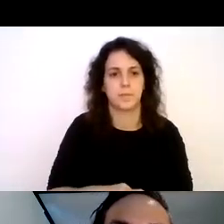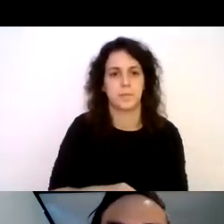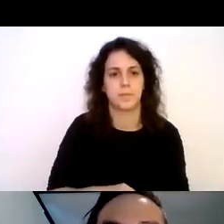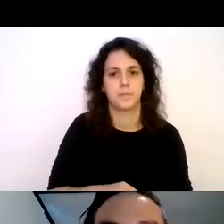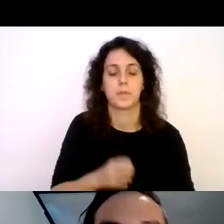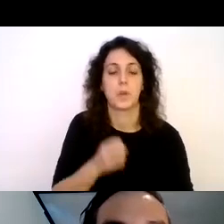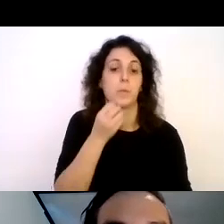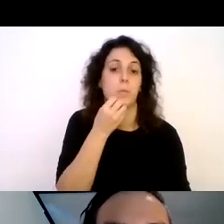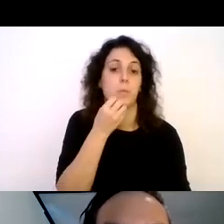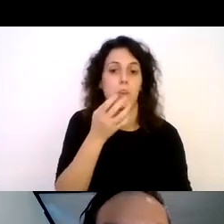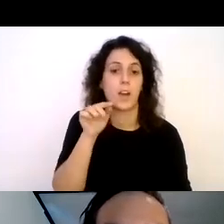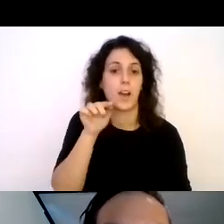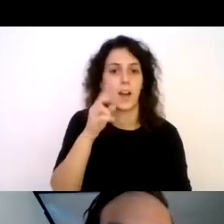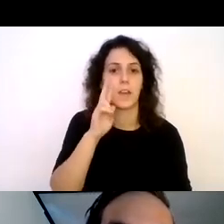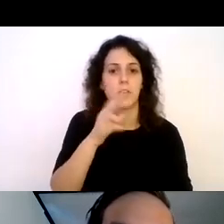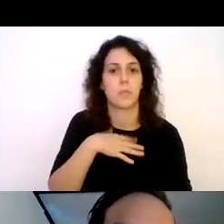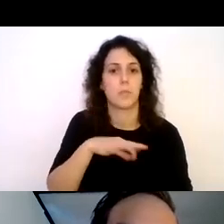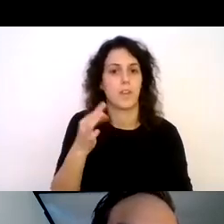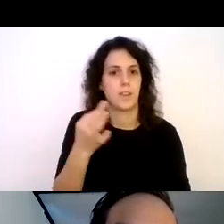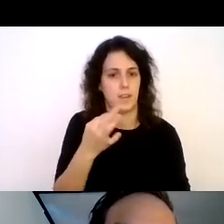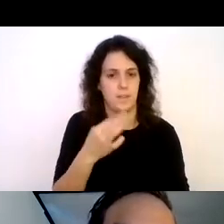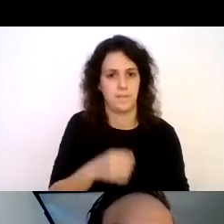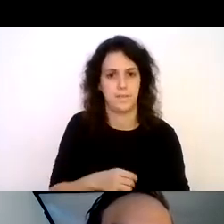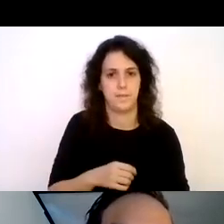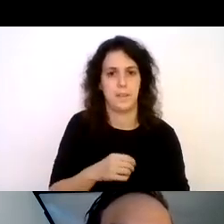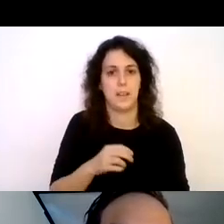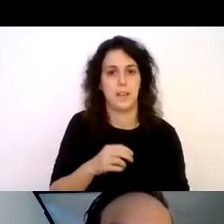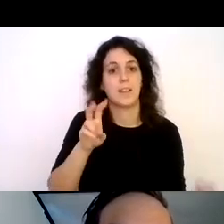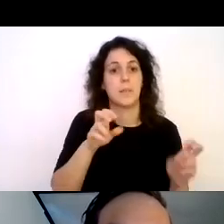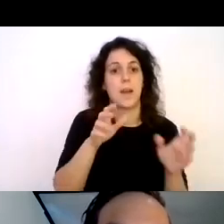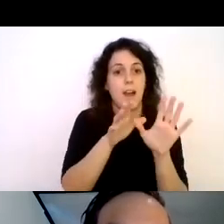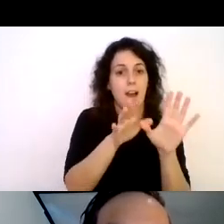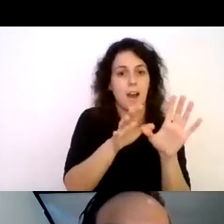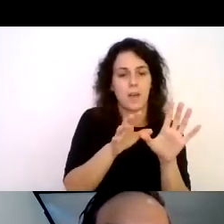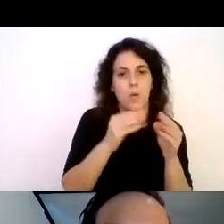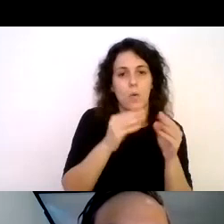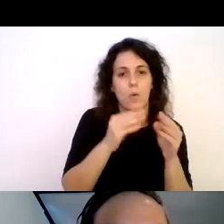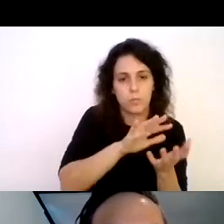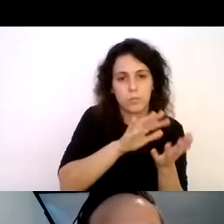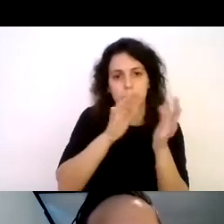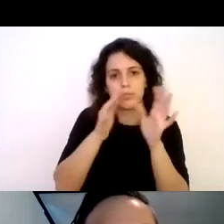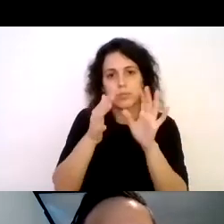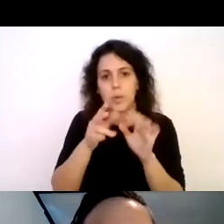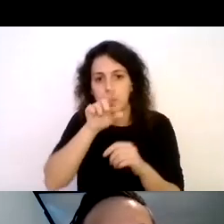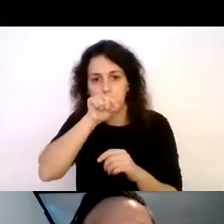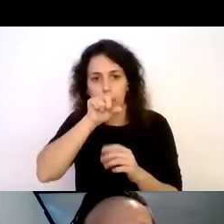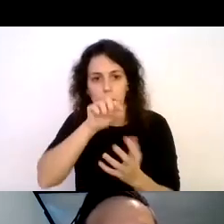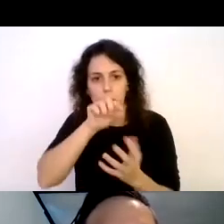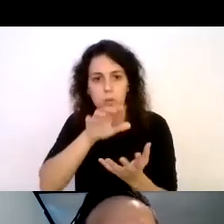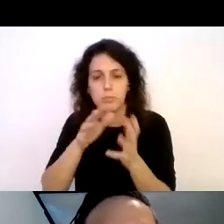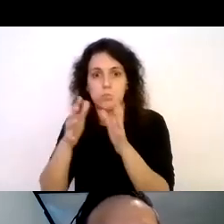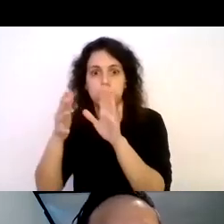Bueno, aquí pueden ver cómo esta aves pasa de ser unos huevos a un polluelo a un ejemplar